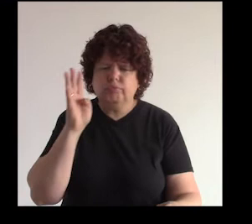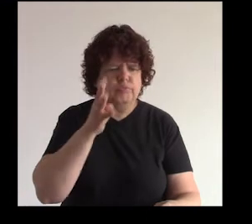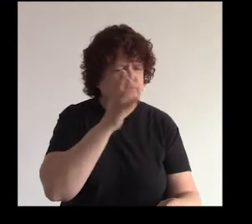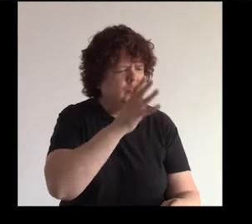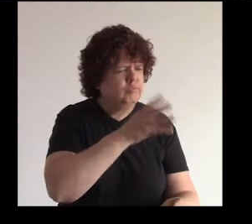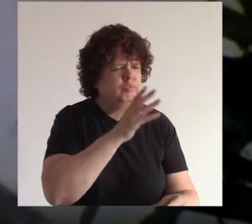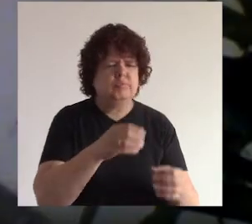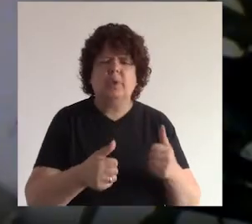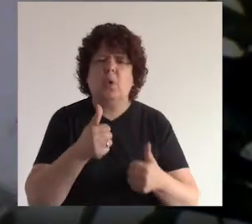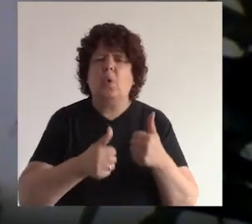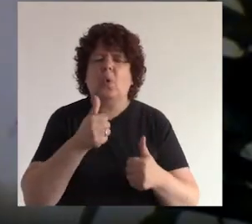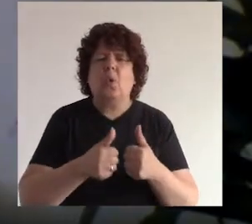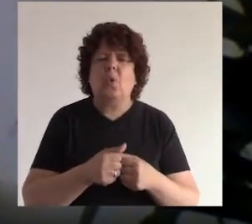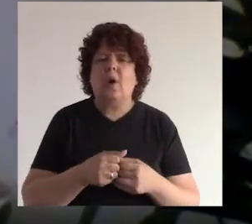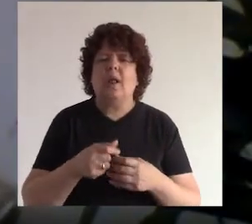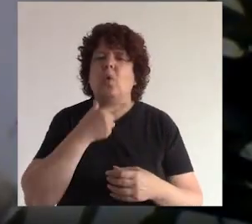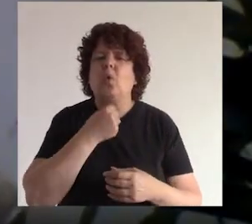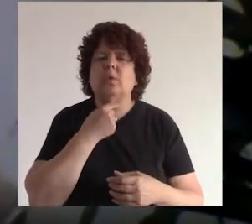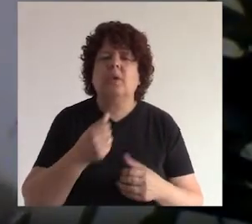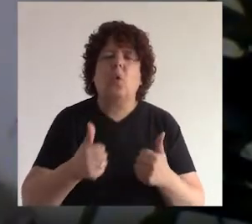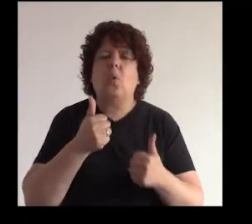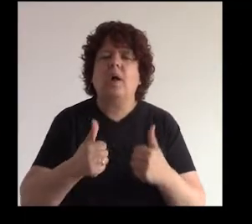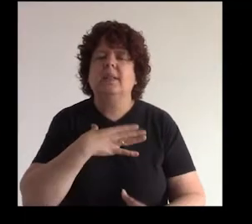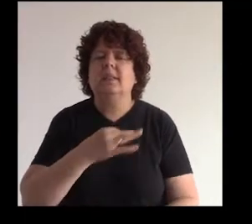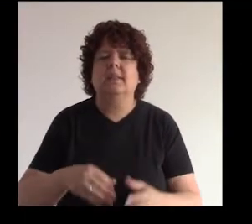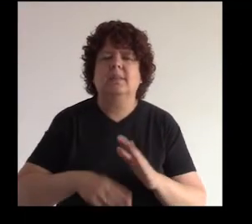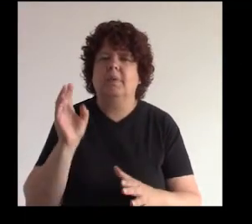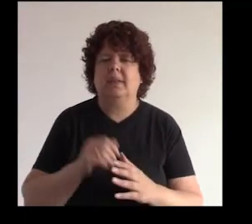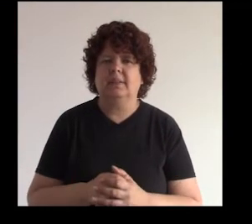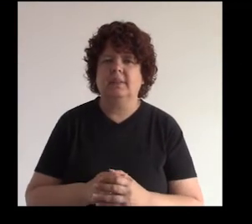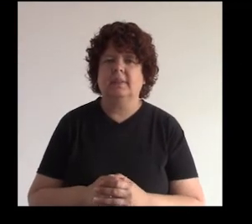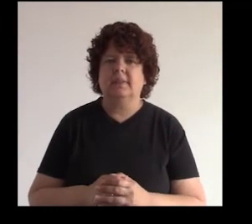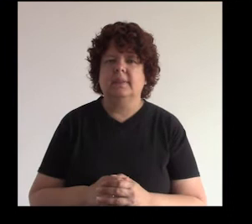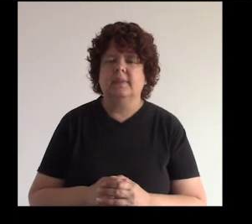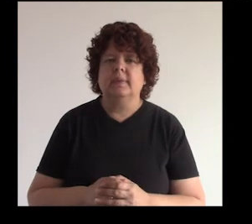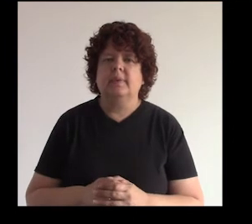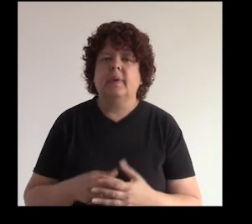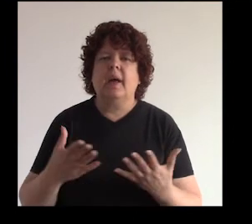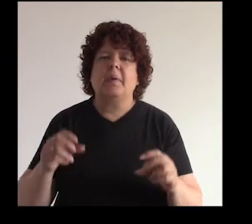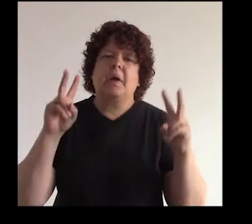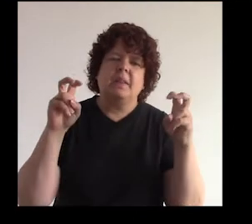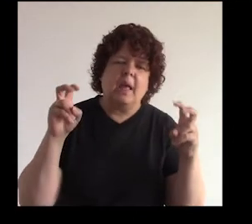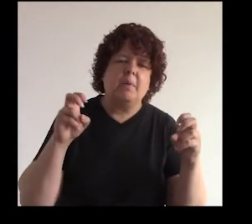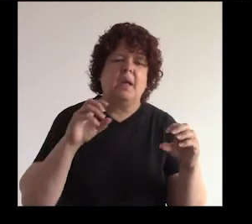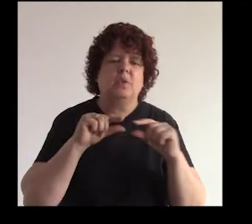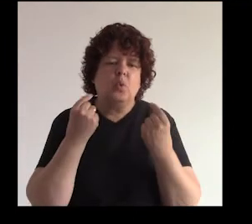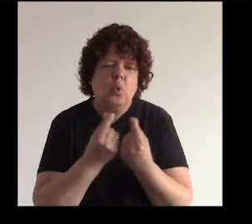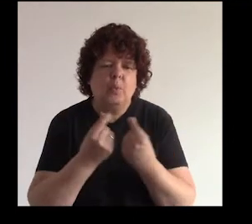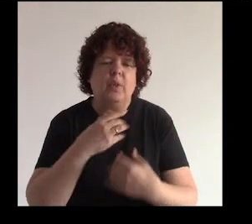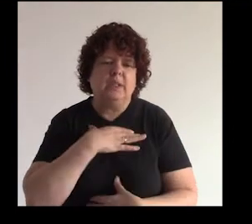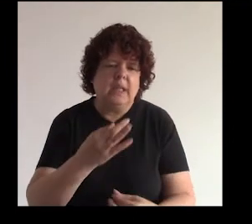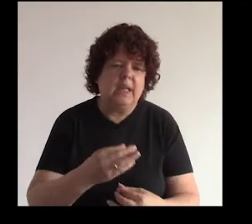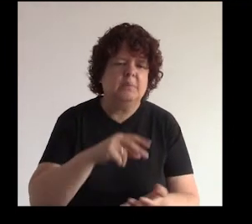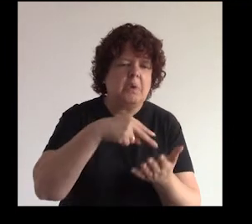hay temas de noticias hay temas de perfil profesional hay temas de relajación de TikTok de bailes ¿no? hay temas de grupos de